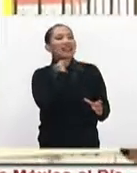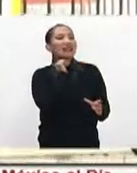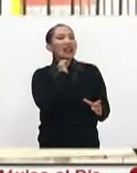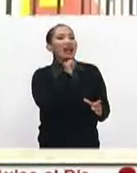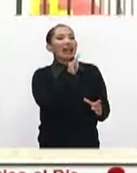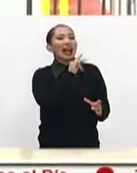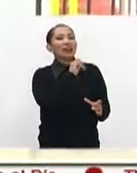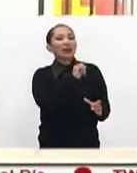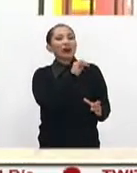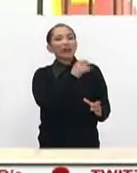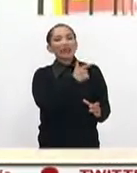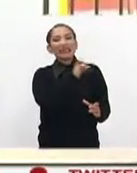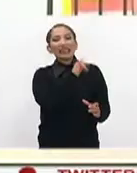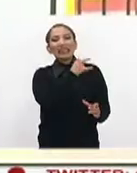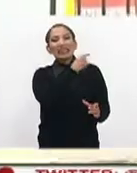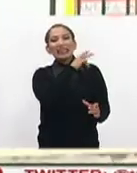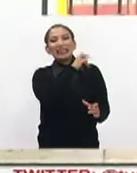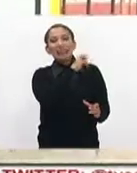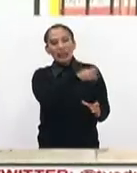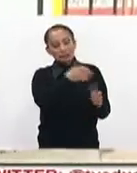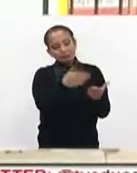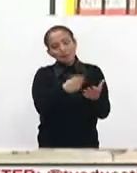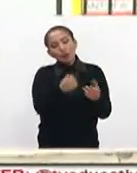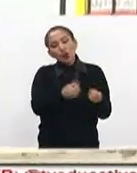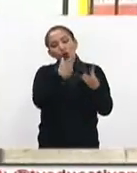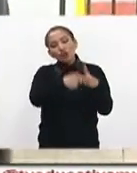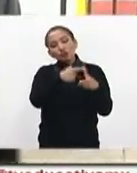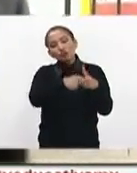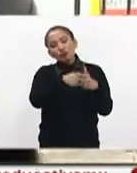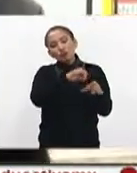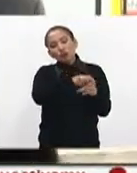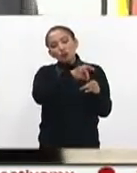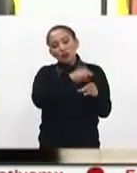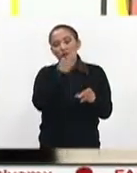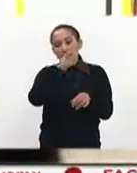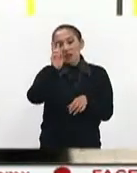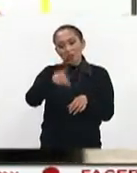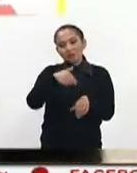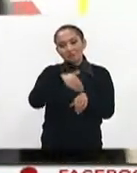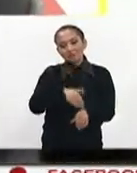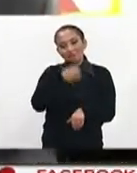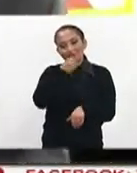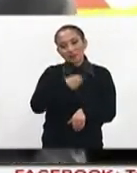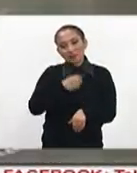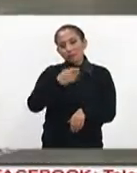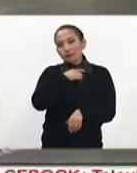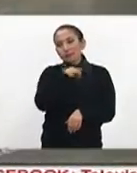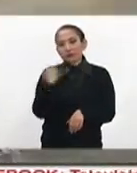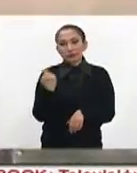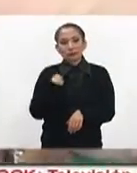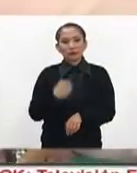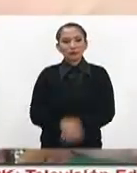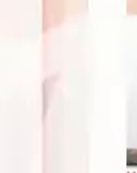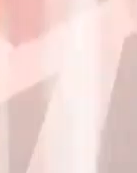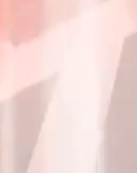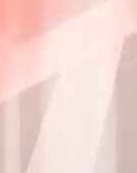Alejandro Guillier. Luego del recuento de votos, Guillier reconoció su derrota y felicitó al candidato ganador.